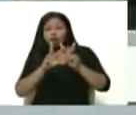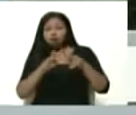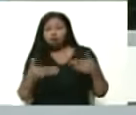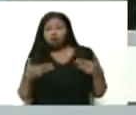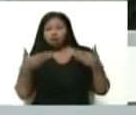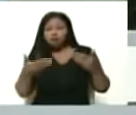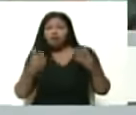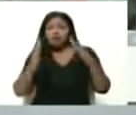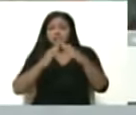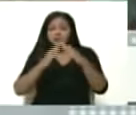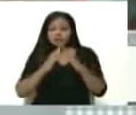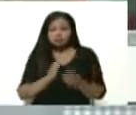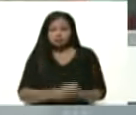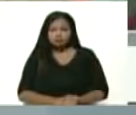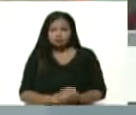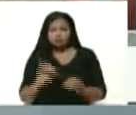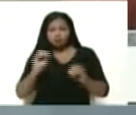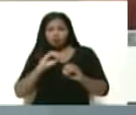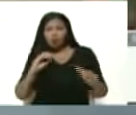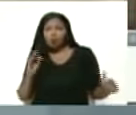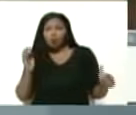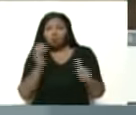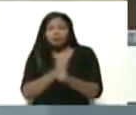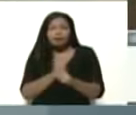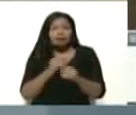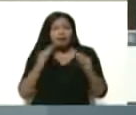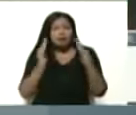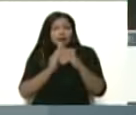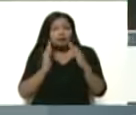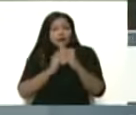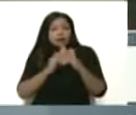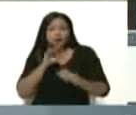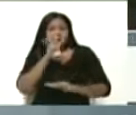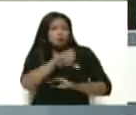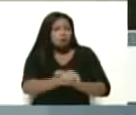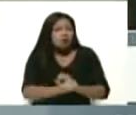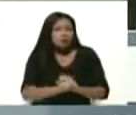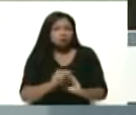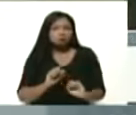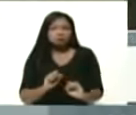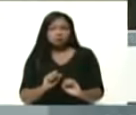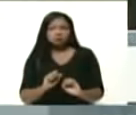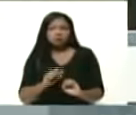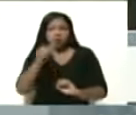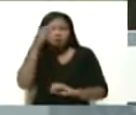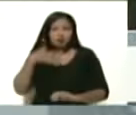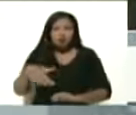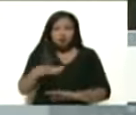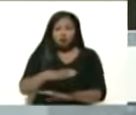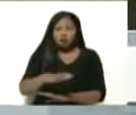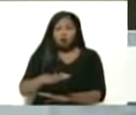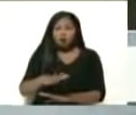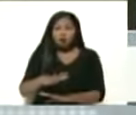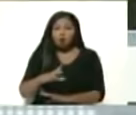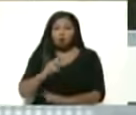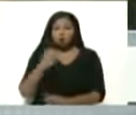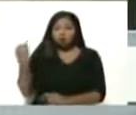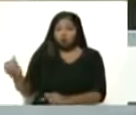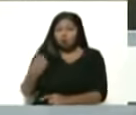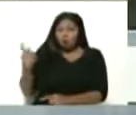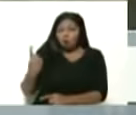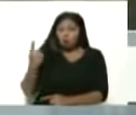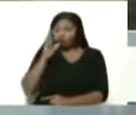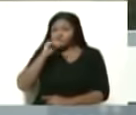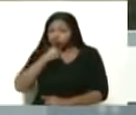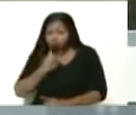o conseguir la vivienda y la compramos. Este pueblo no está huérfano. Este pueblo